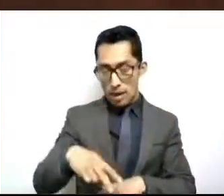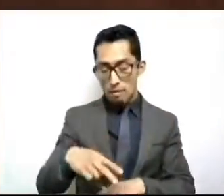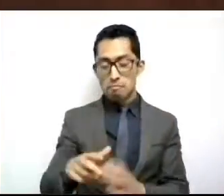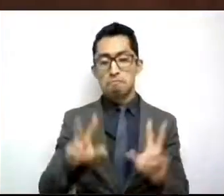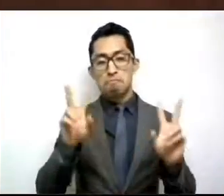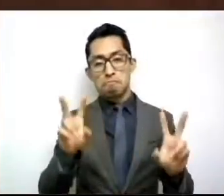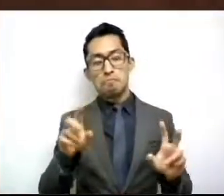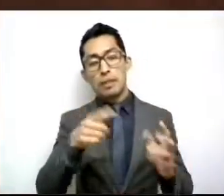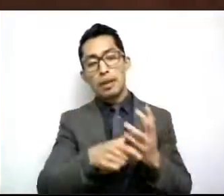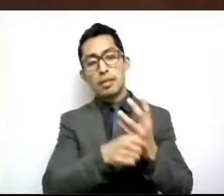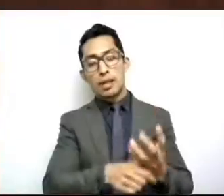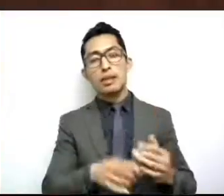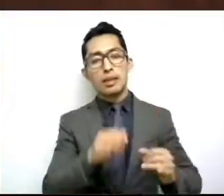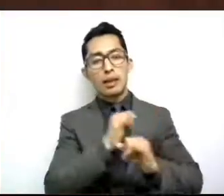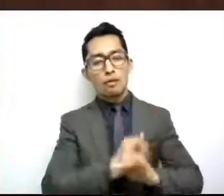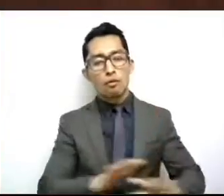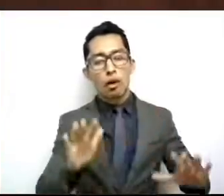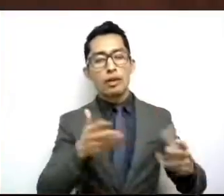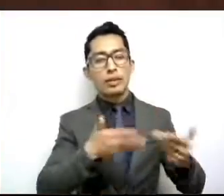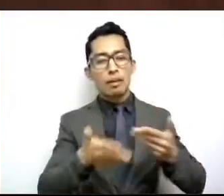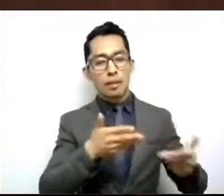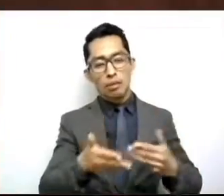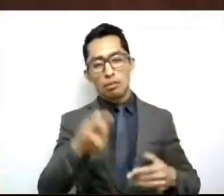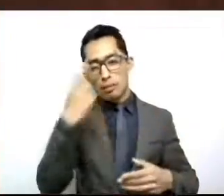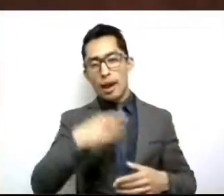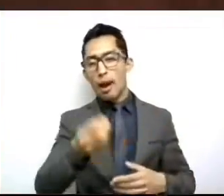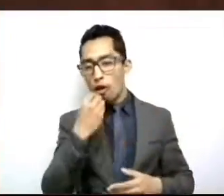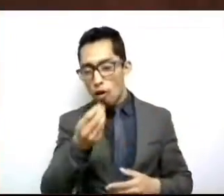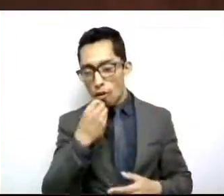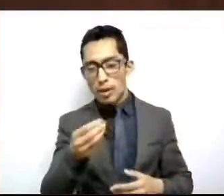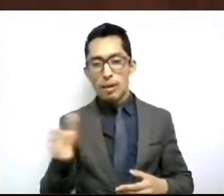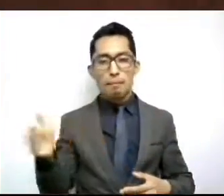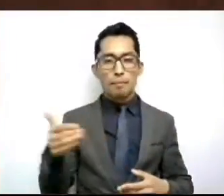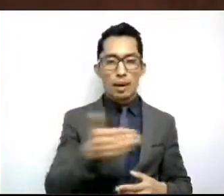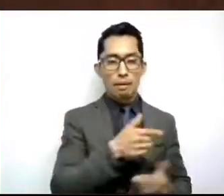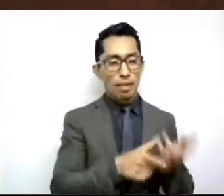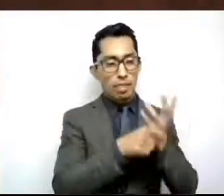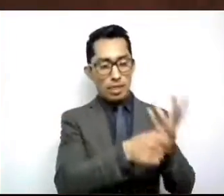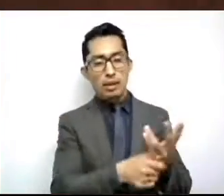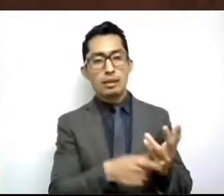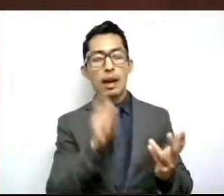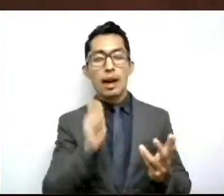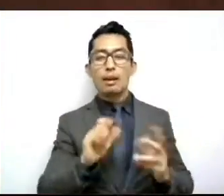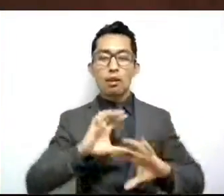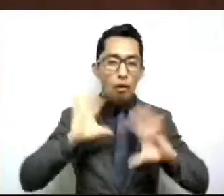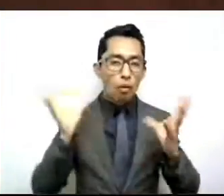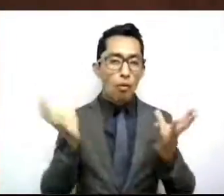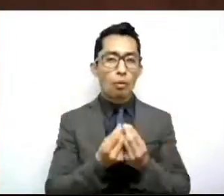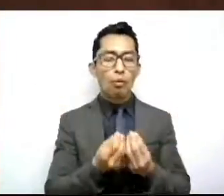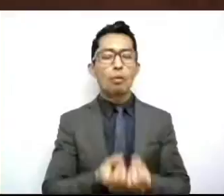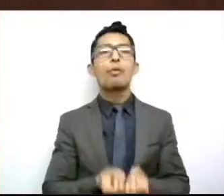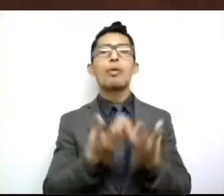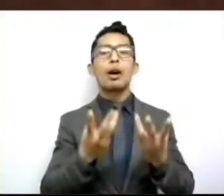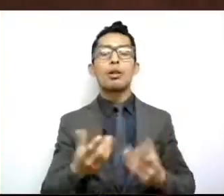Servicio de Información Agroalimentaria y Pesquera, es de un total de